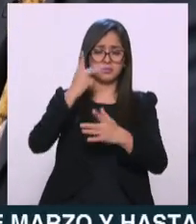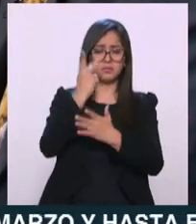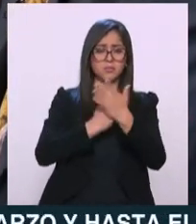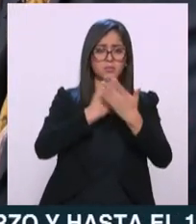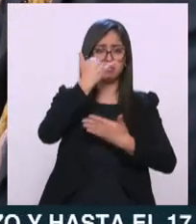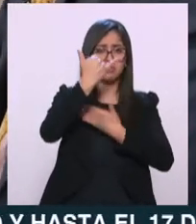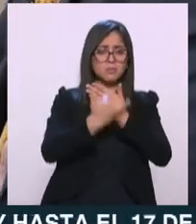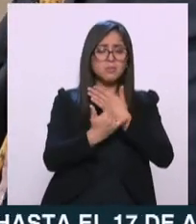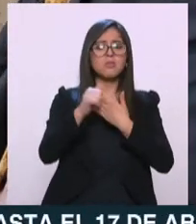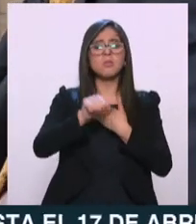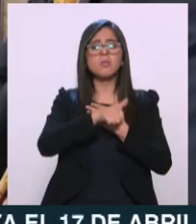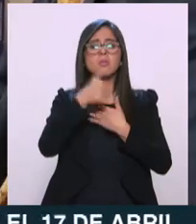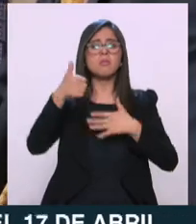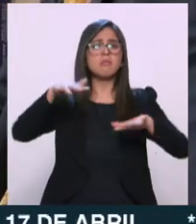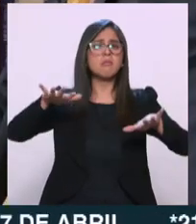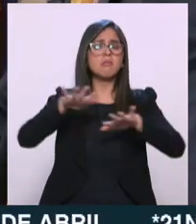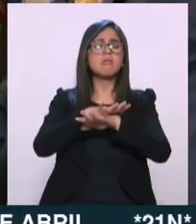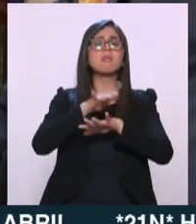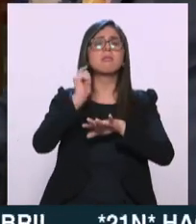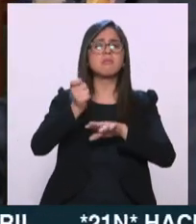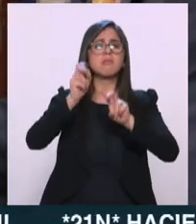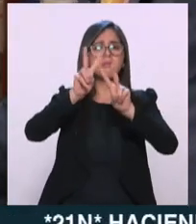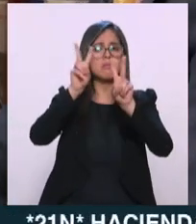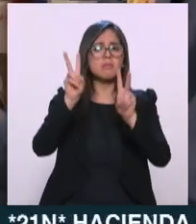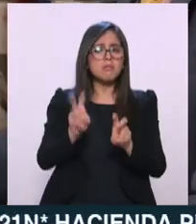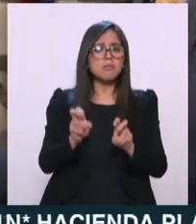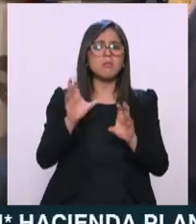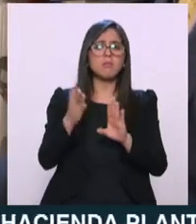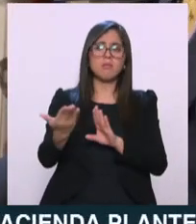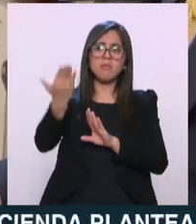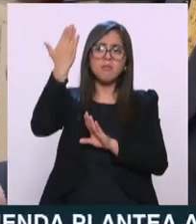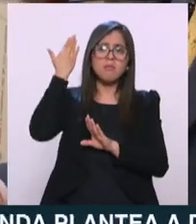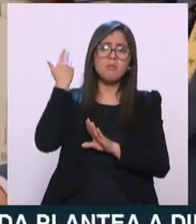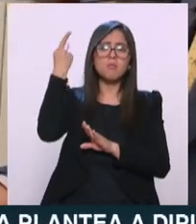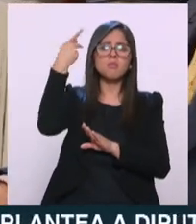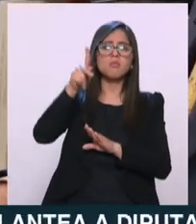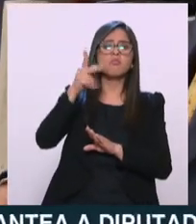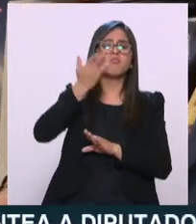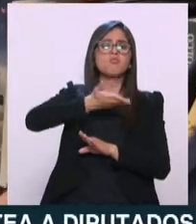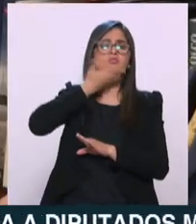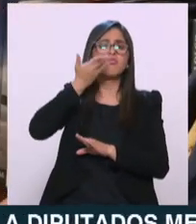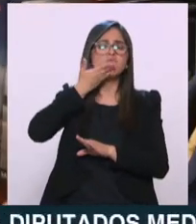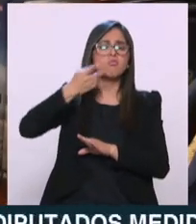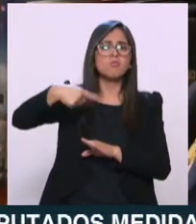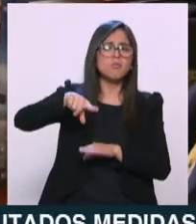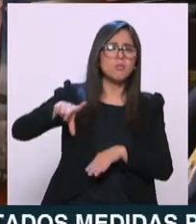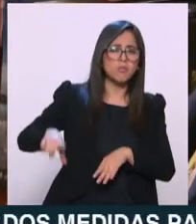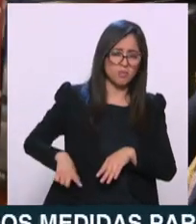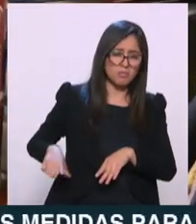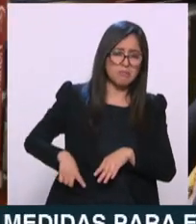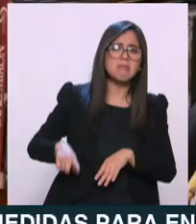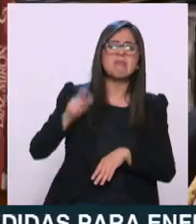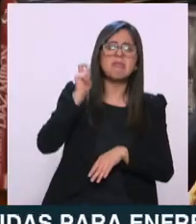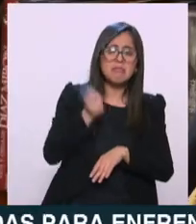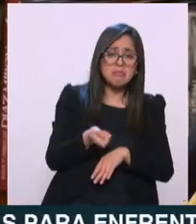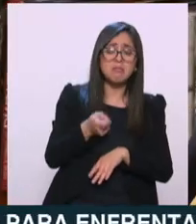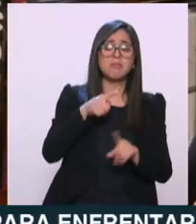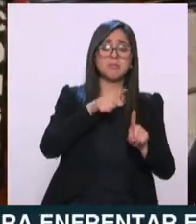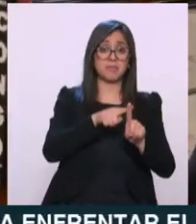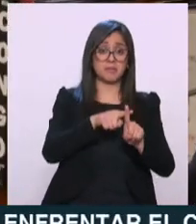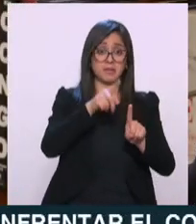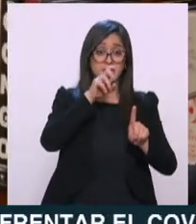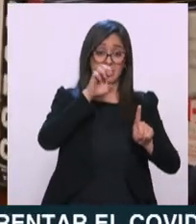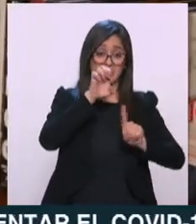diferencia con la política del régimen pasado es que vamos a promover que los empresarios, la